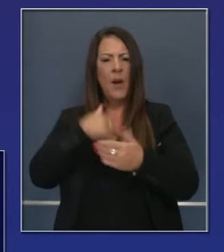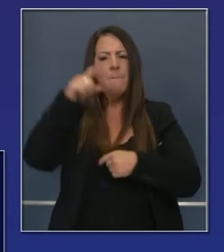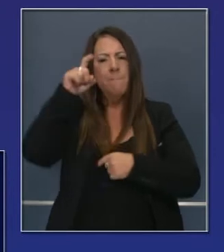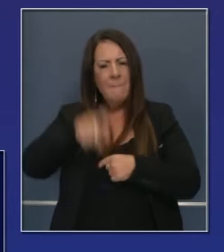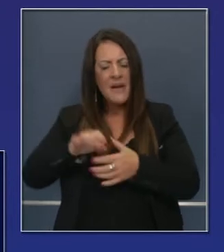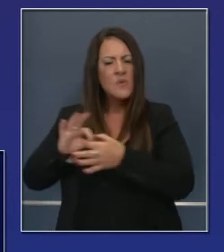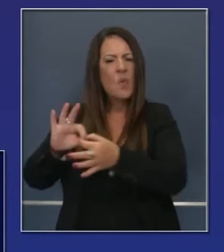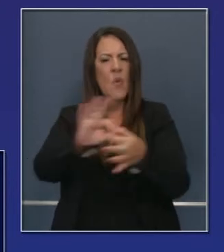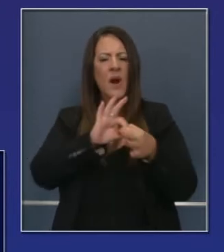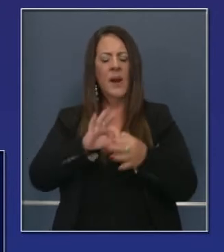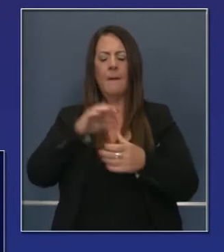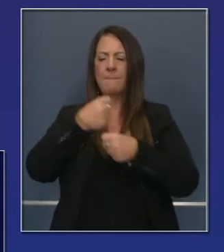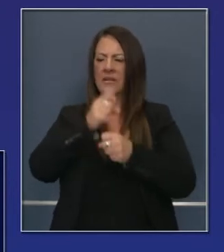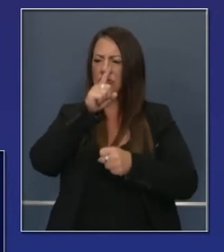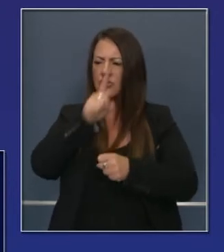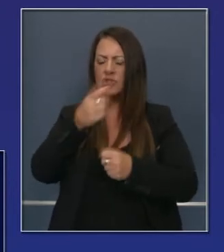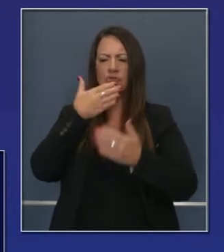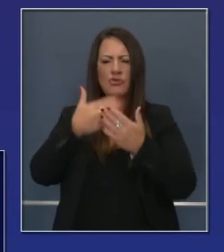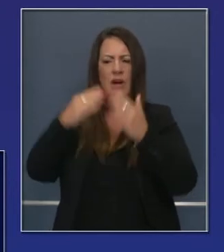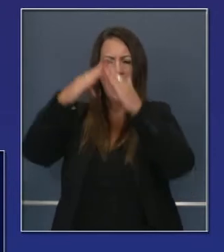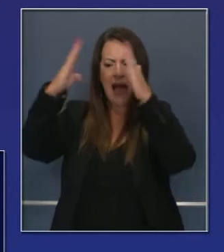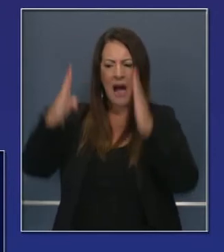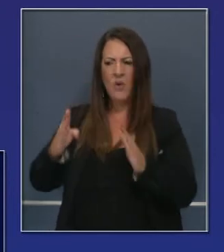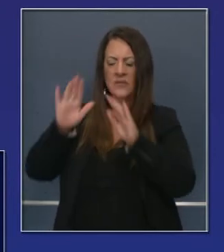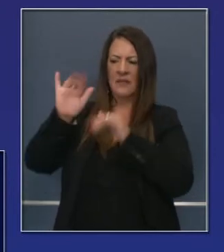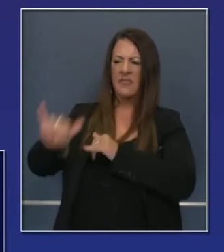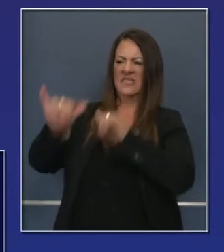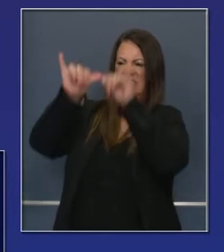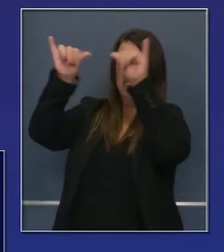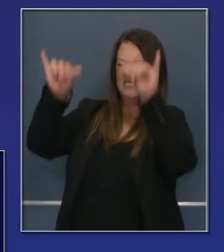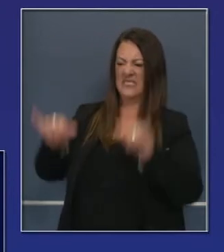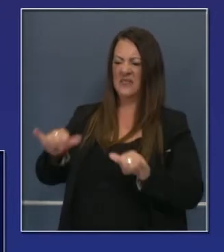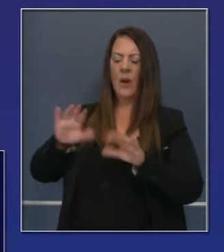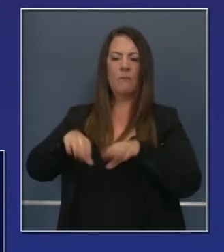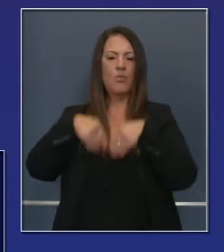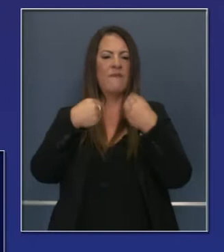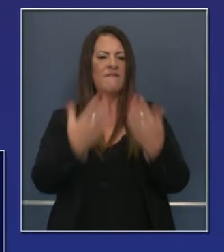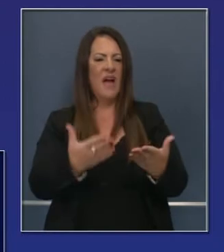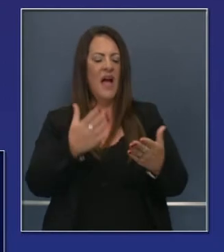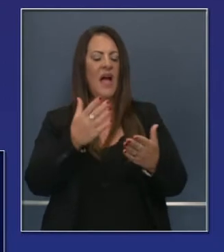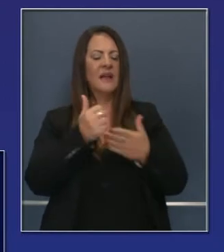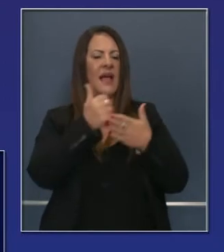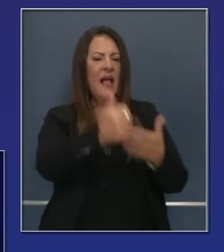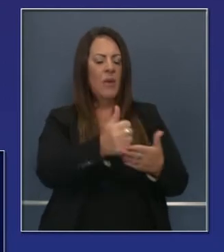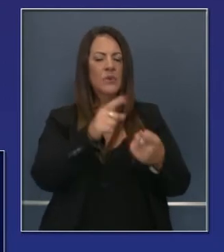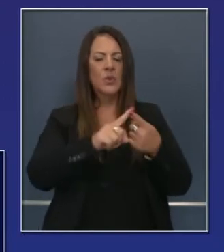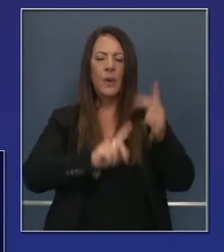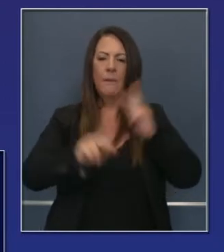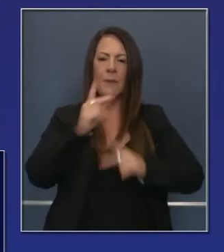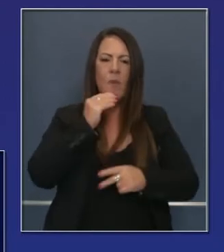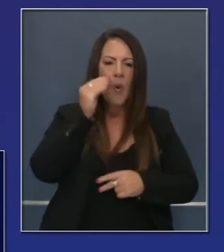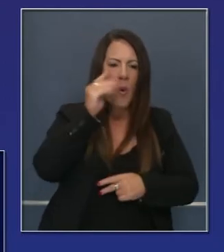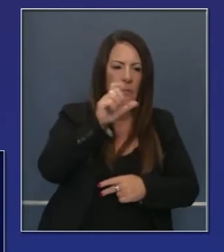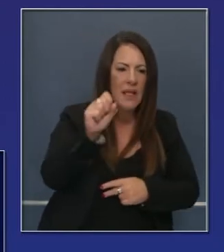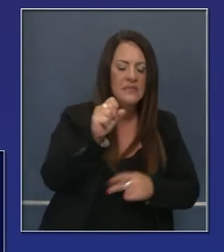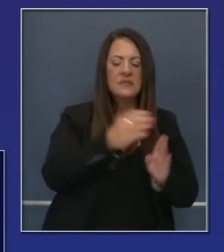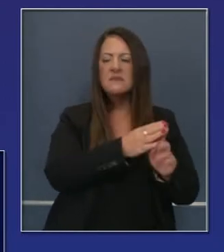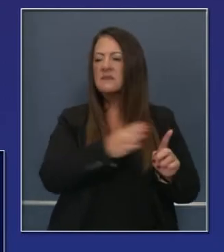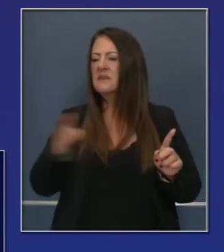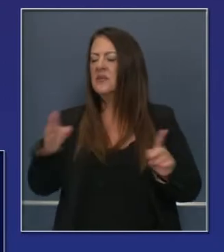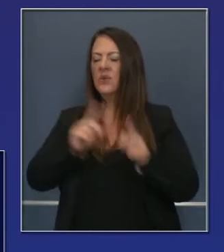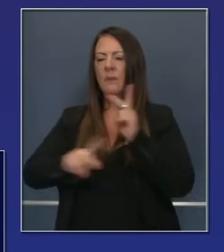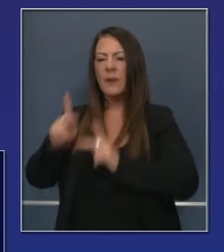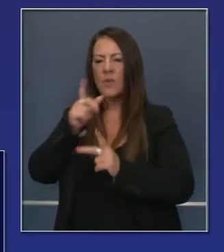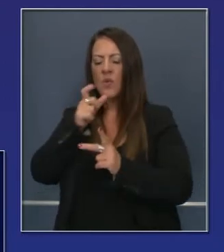coordinar y asegurar que tengamos un sistema de viviendas que brinde viviendas a los